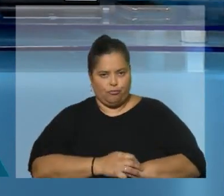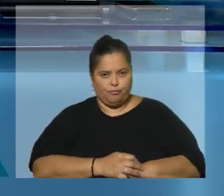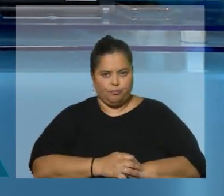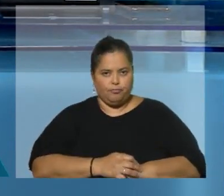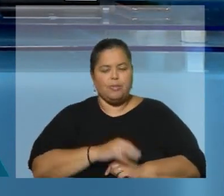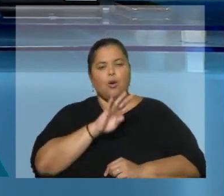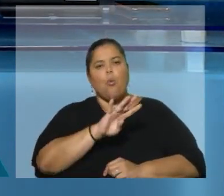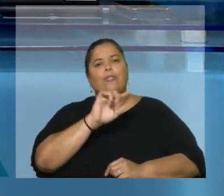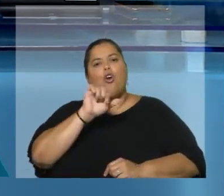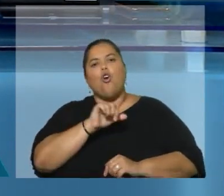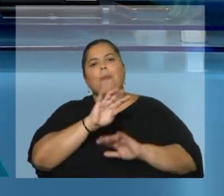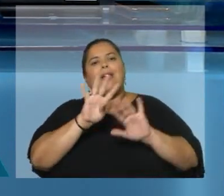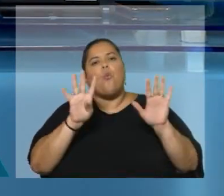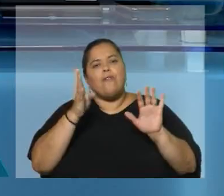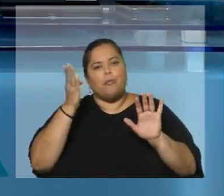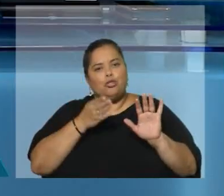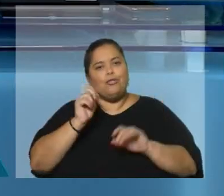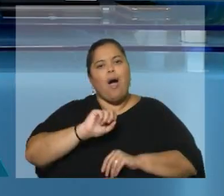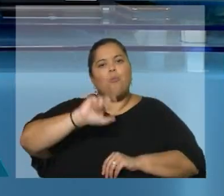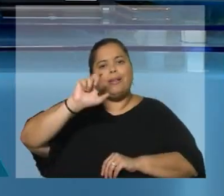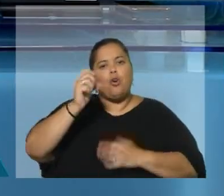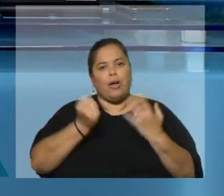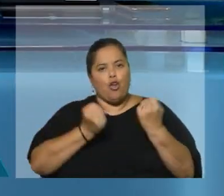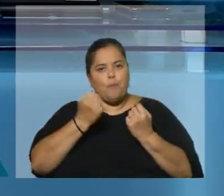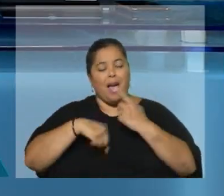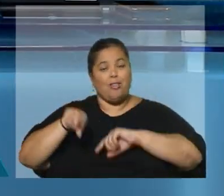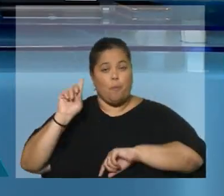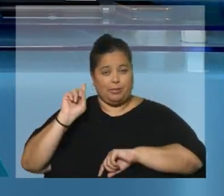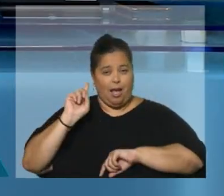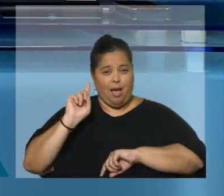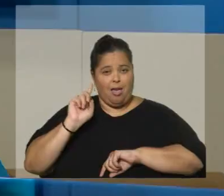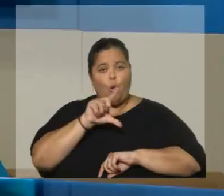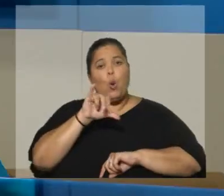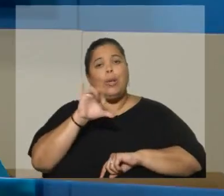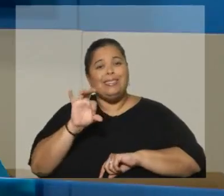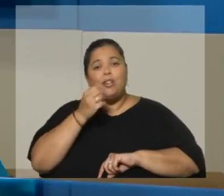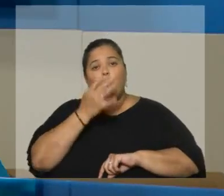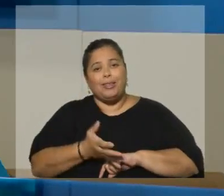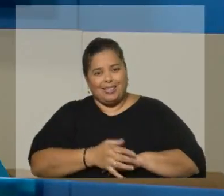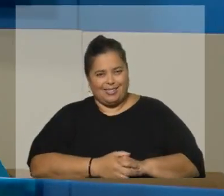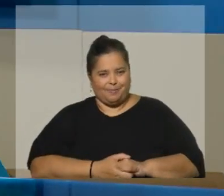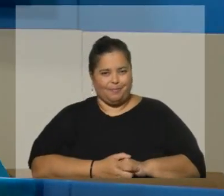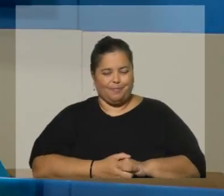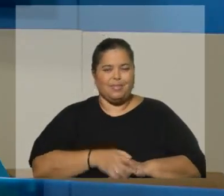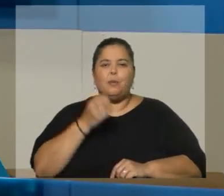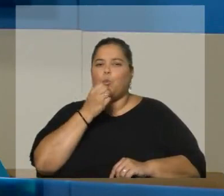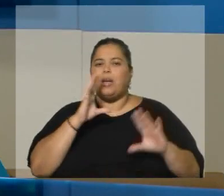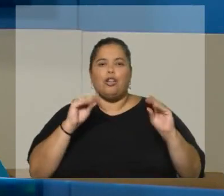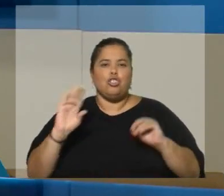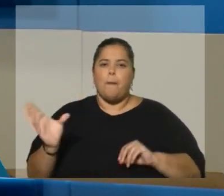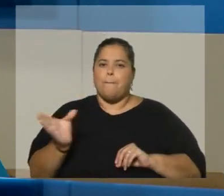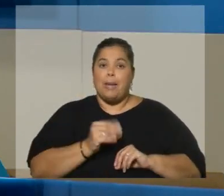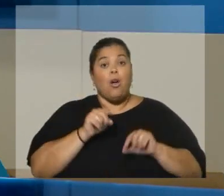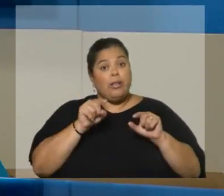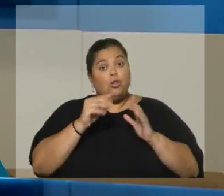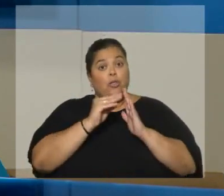4,9% de lo que creció la economía el año pasado. Luis Custodio, ¿cómo anda? Hola Luis. Muy bien, ¿cómo están ustedes? Buenas noches para todos. Y son los